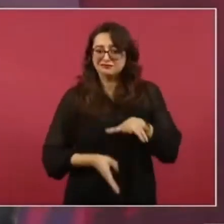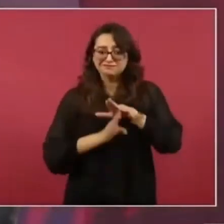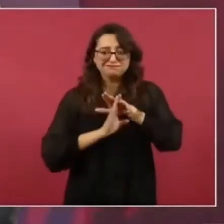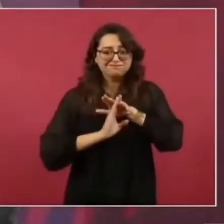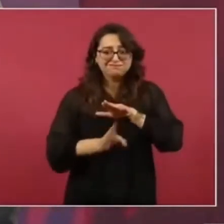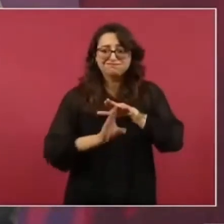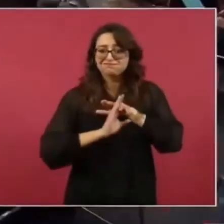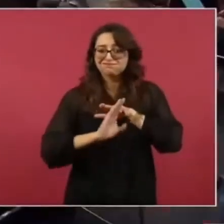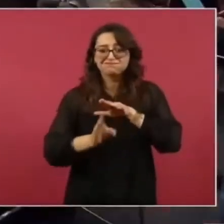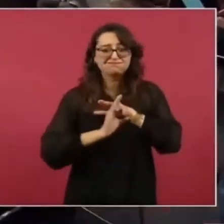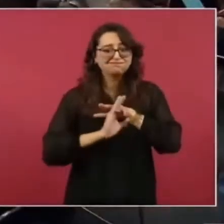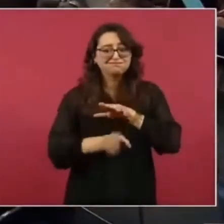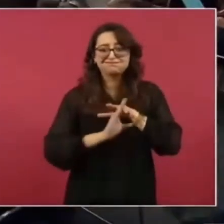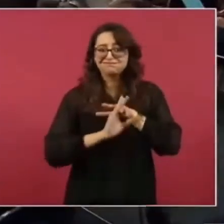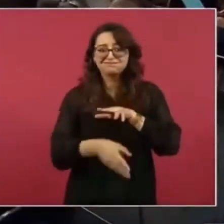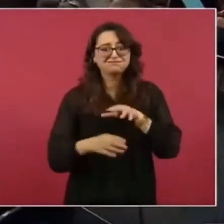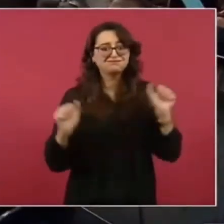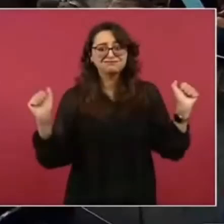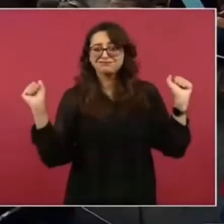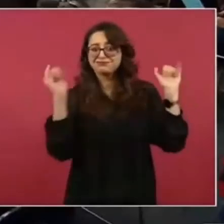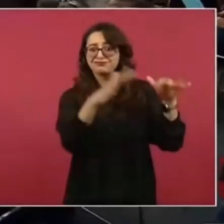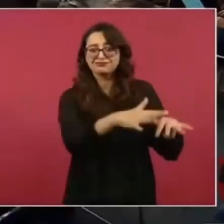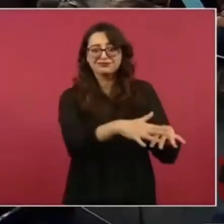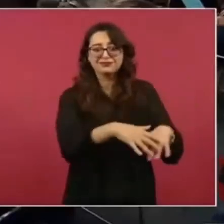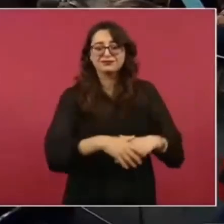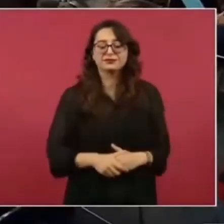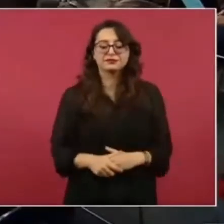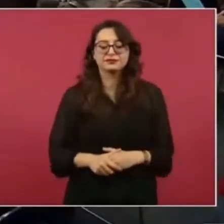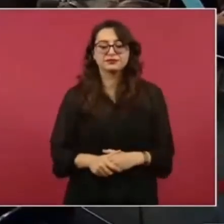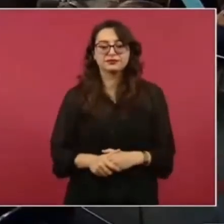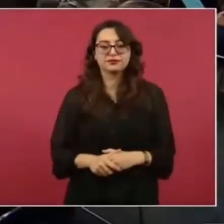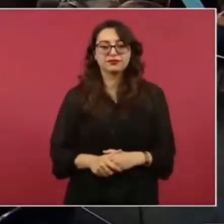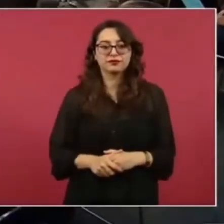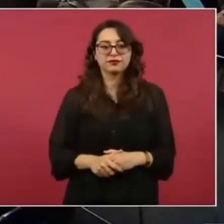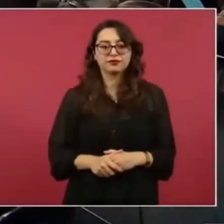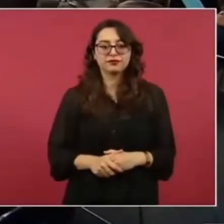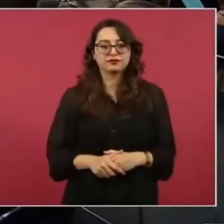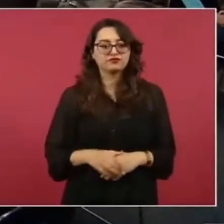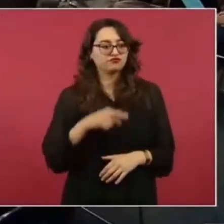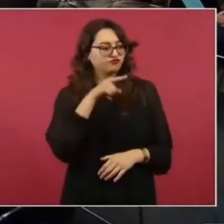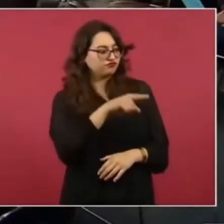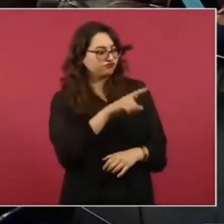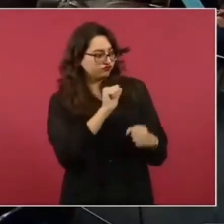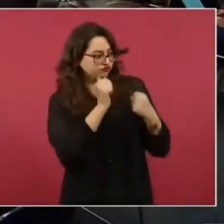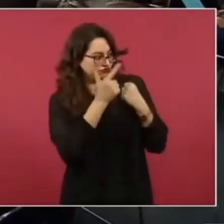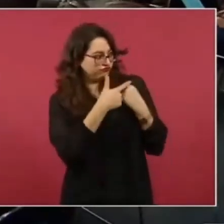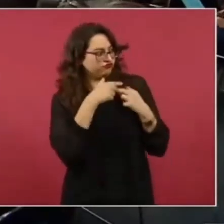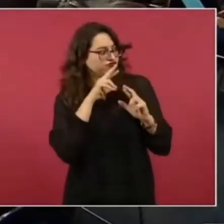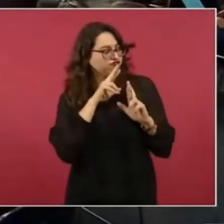En fin, no sé si tú quieres contestar.